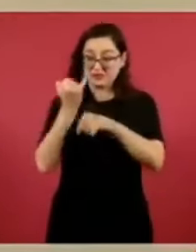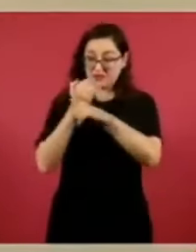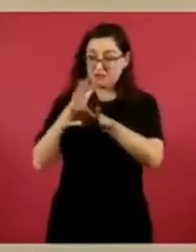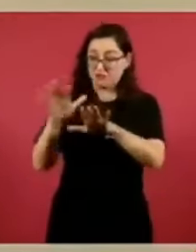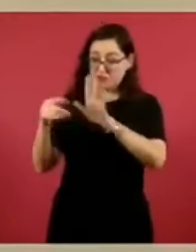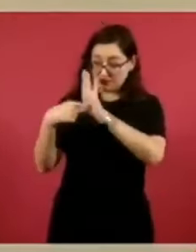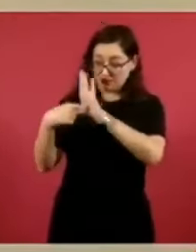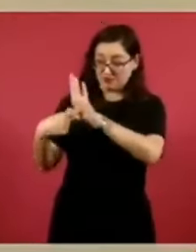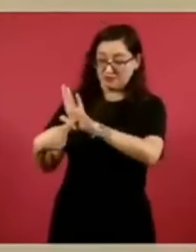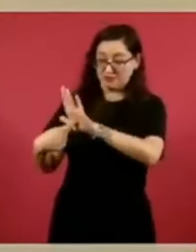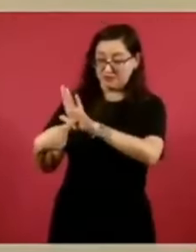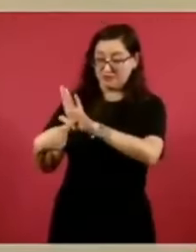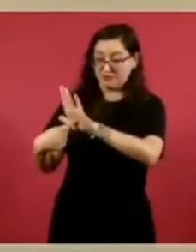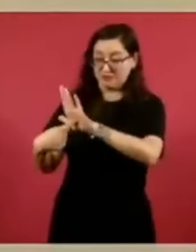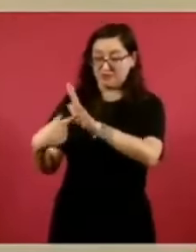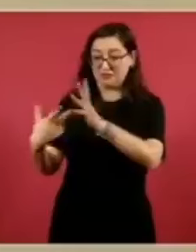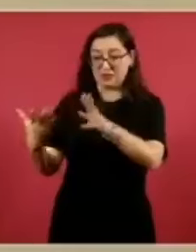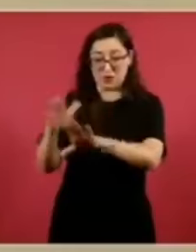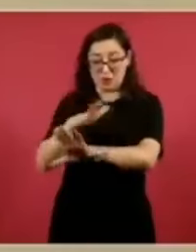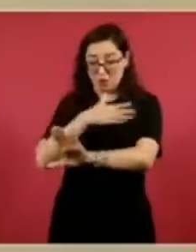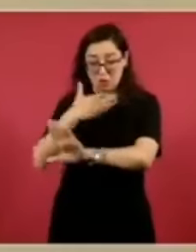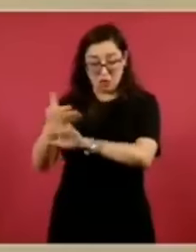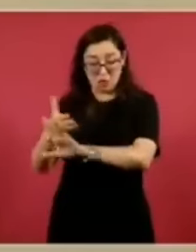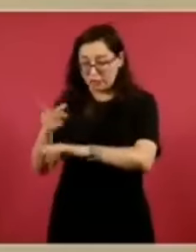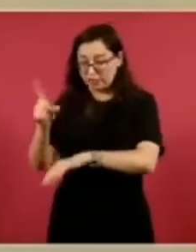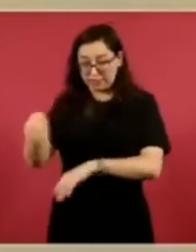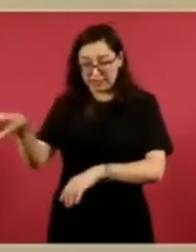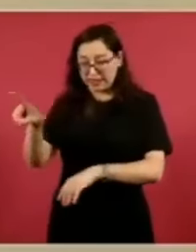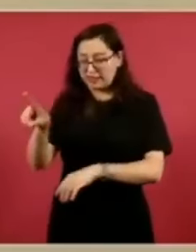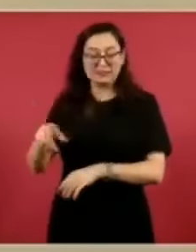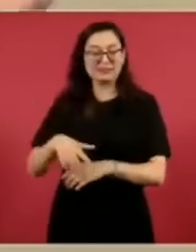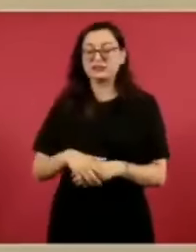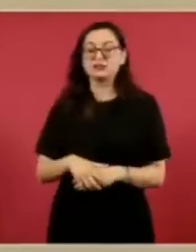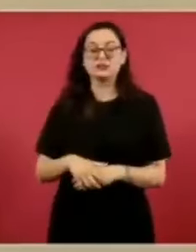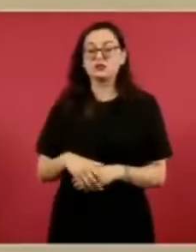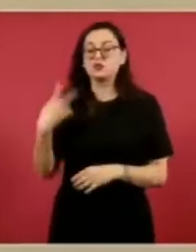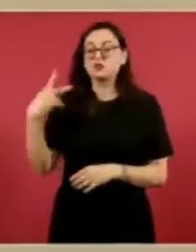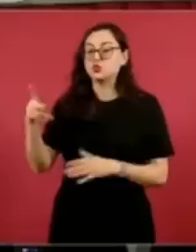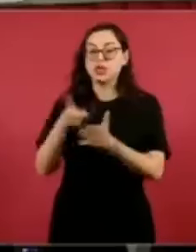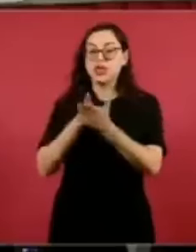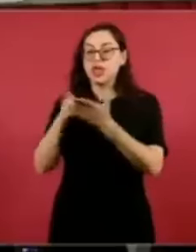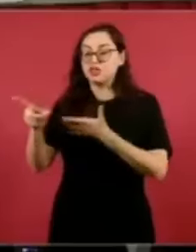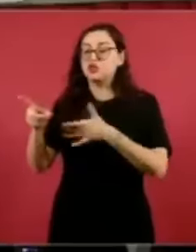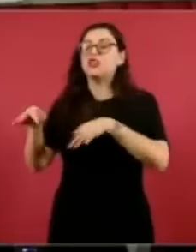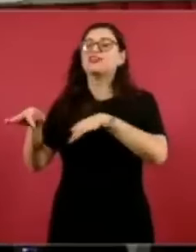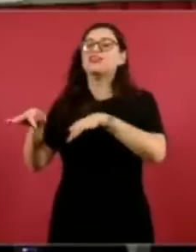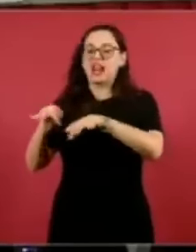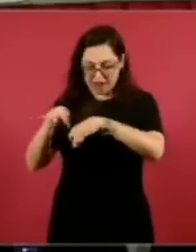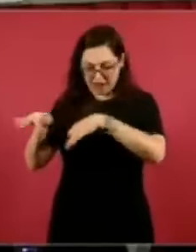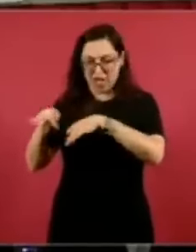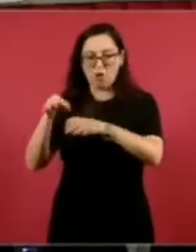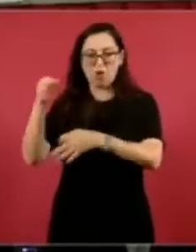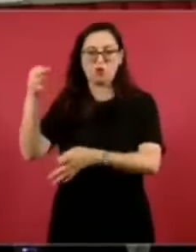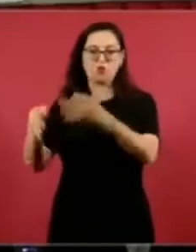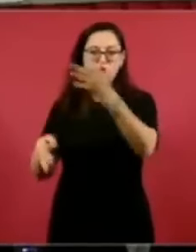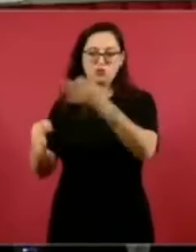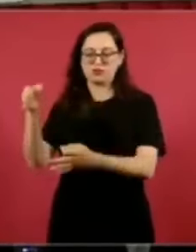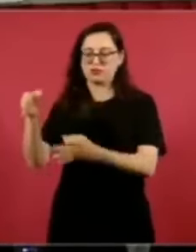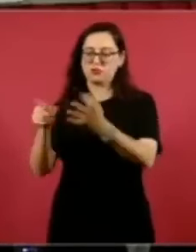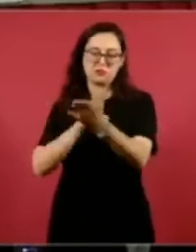que no es un asunto con ellos, ellos tienen a salvo sus derechos, es